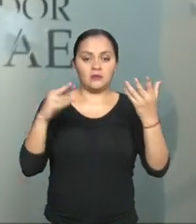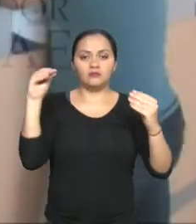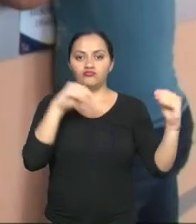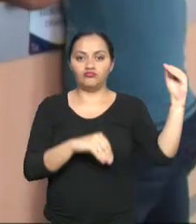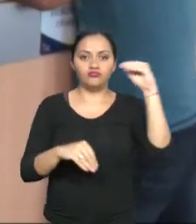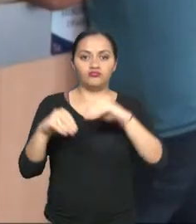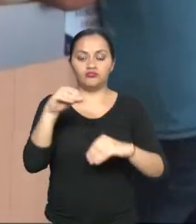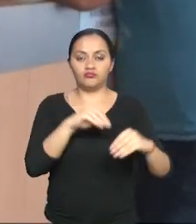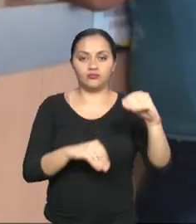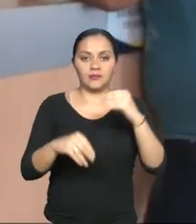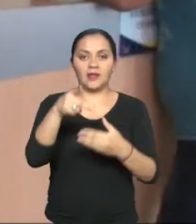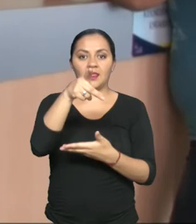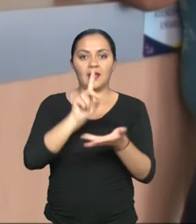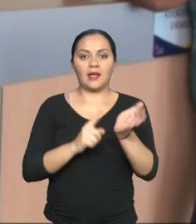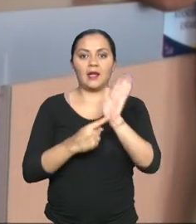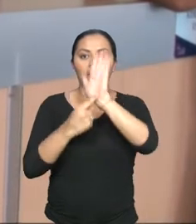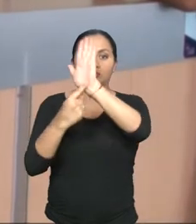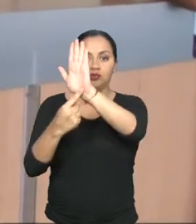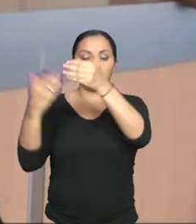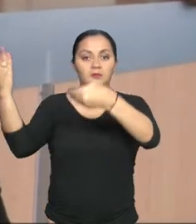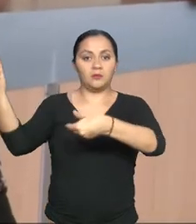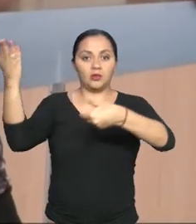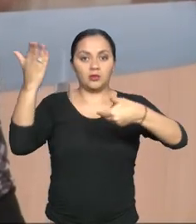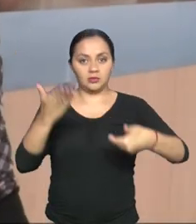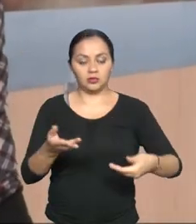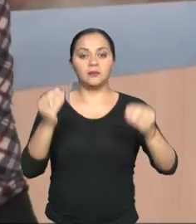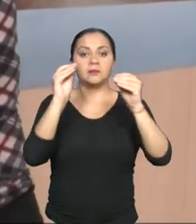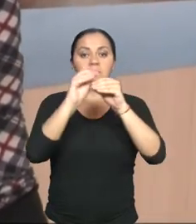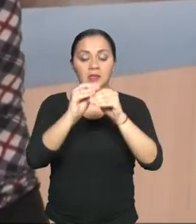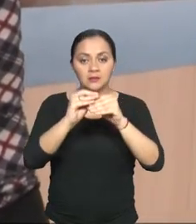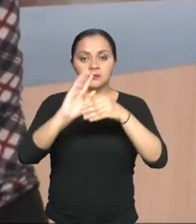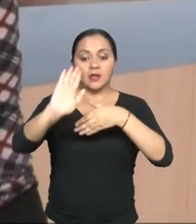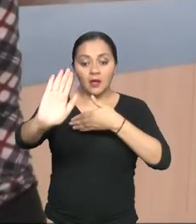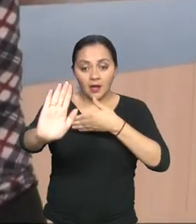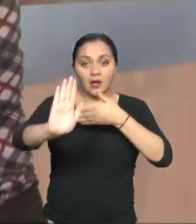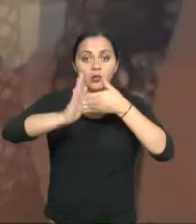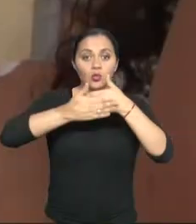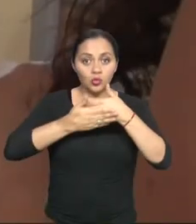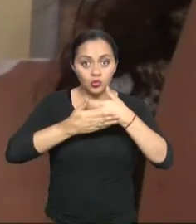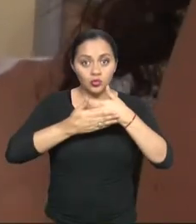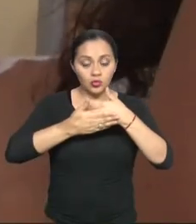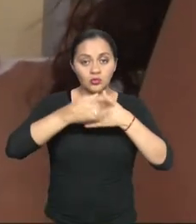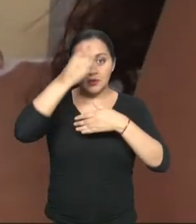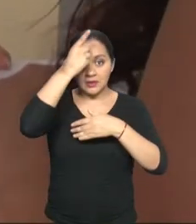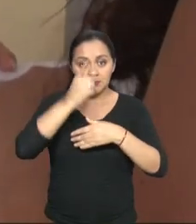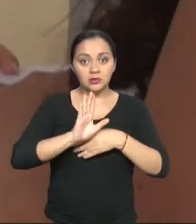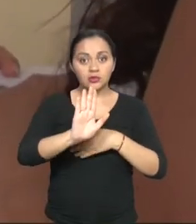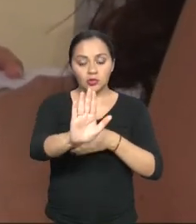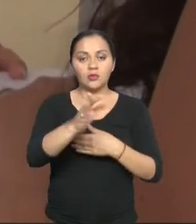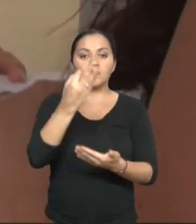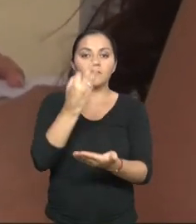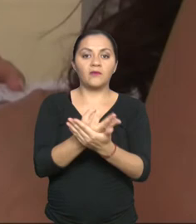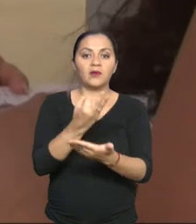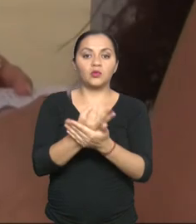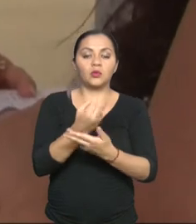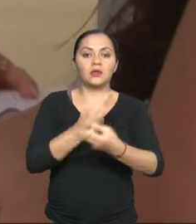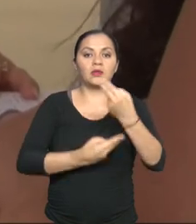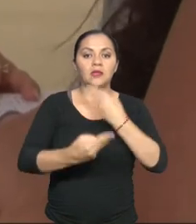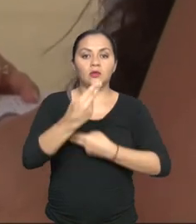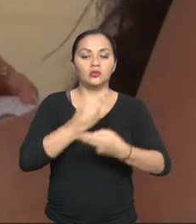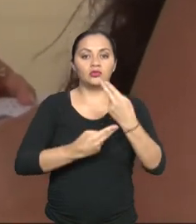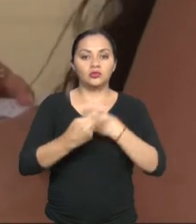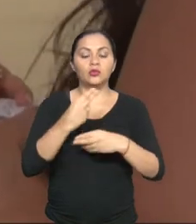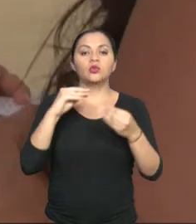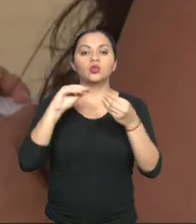declaración aduanera de importación y adjuntará a esta resolución de aduana la factura comercial y número de